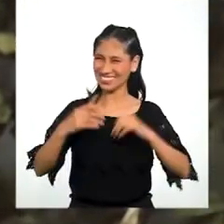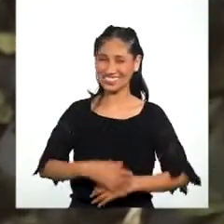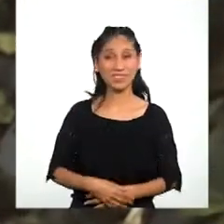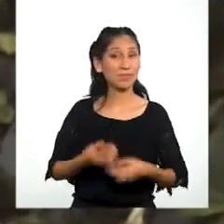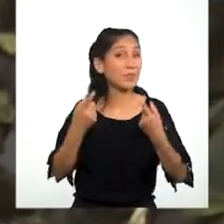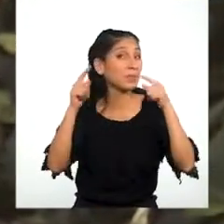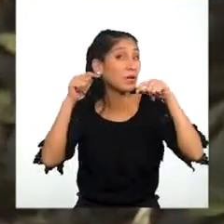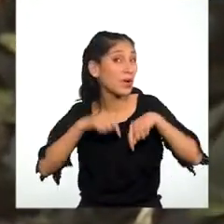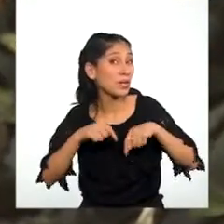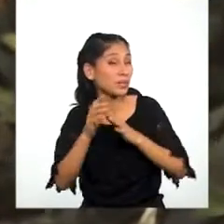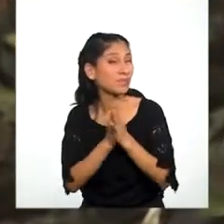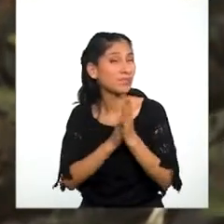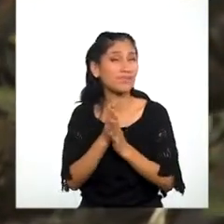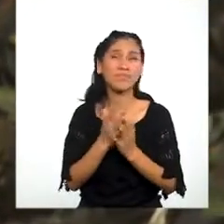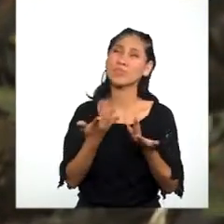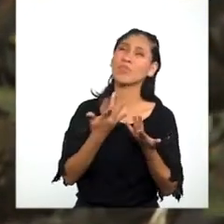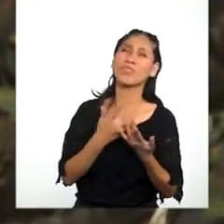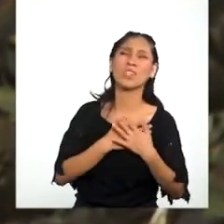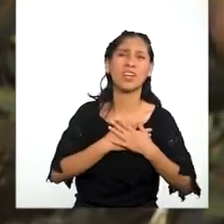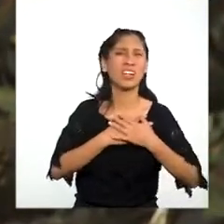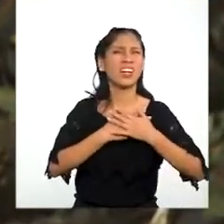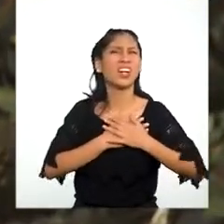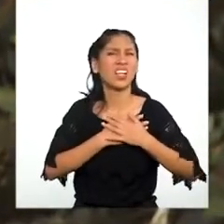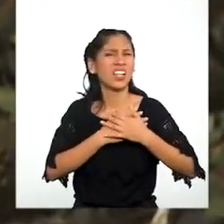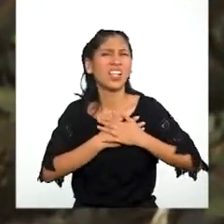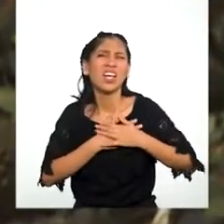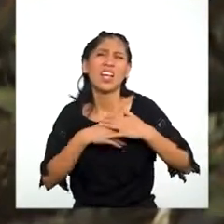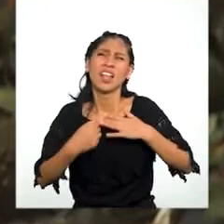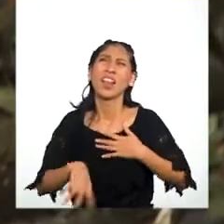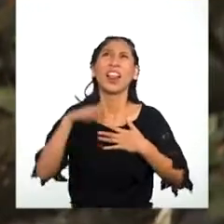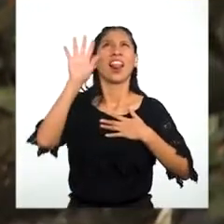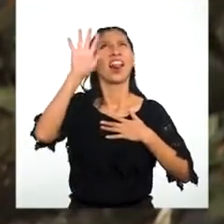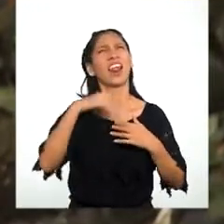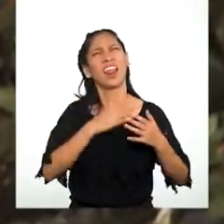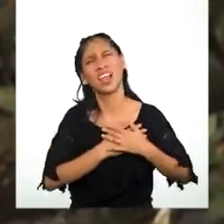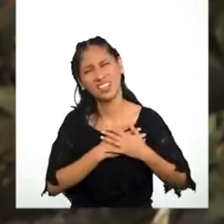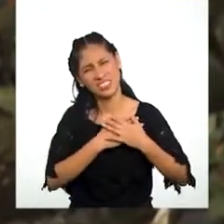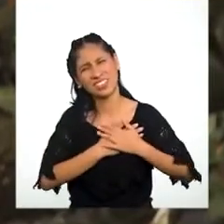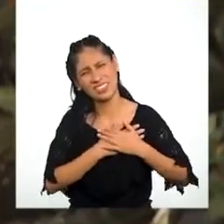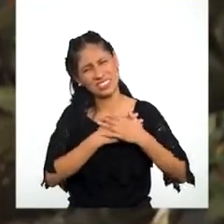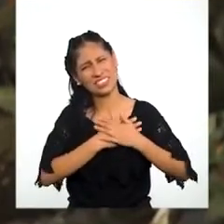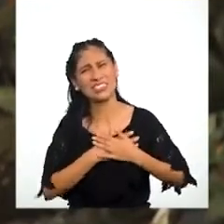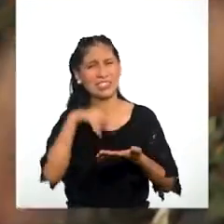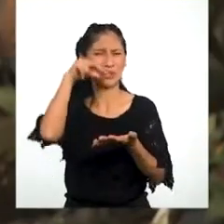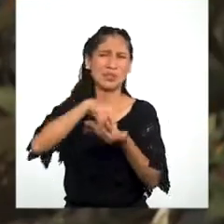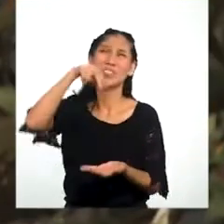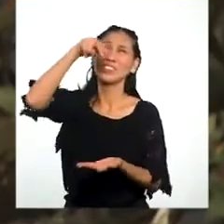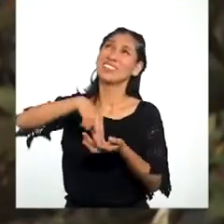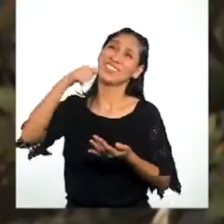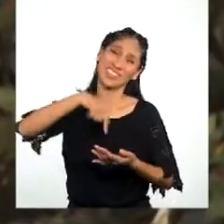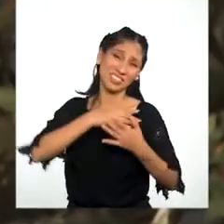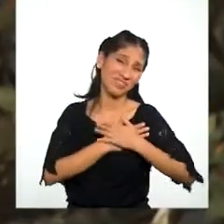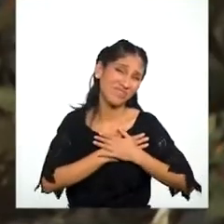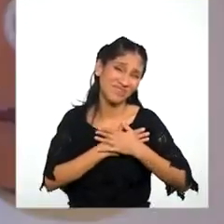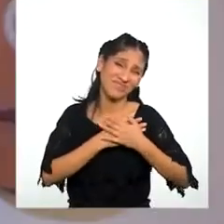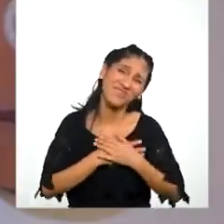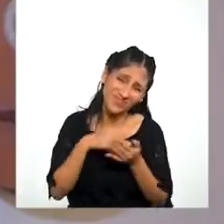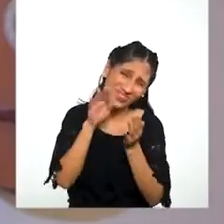Pero ahora siento que mi corazón late un poco fuerte Por todos los saltos que dimos